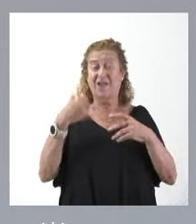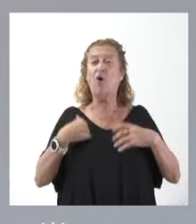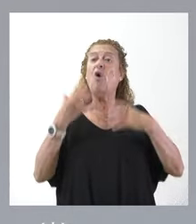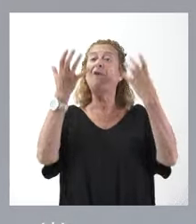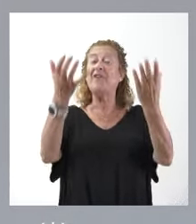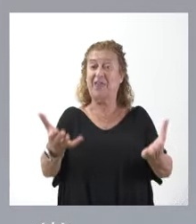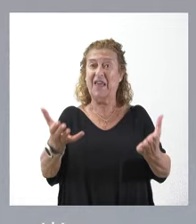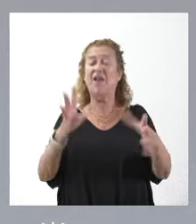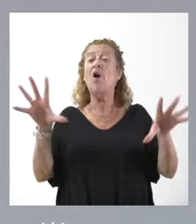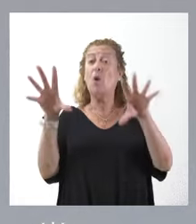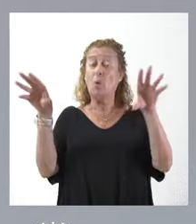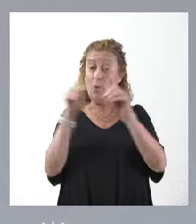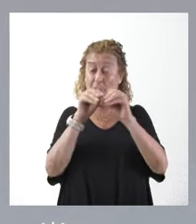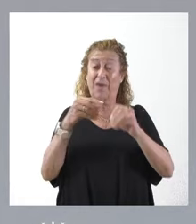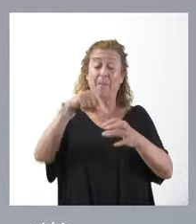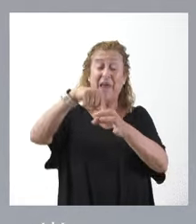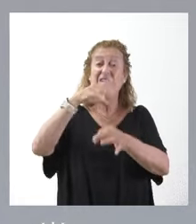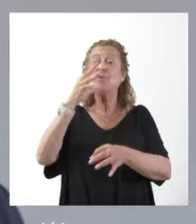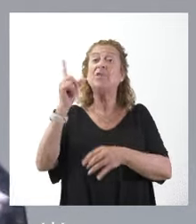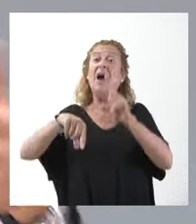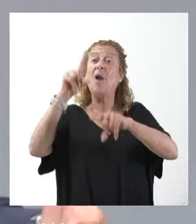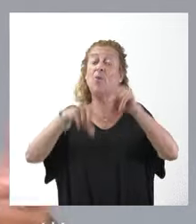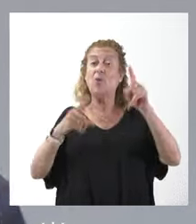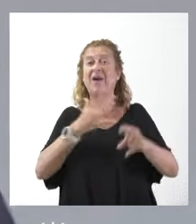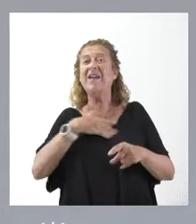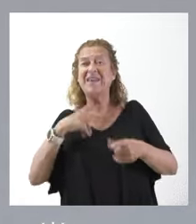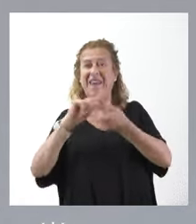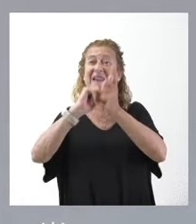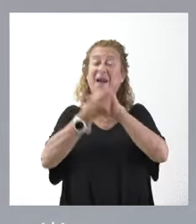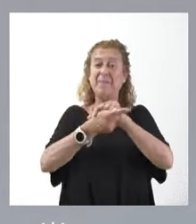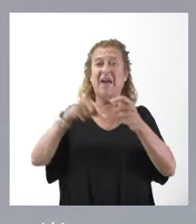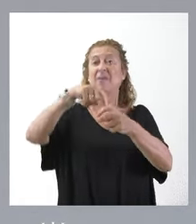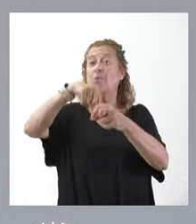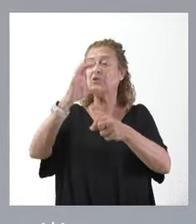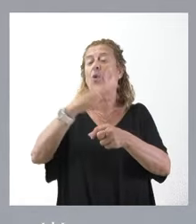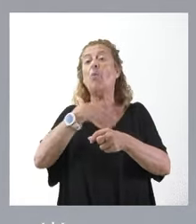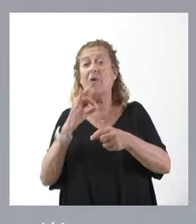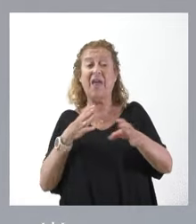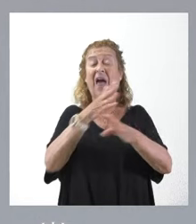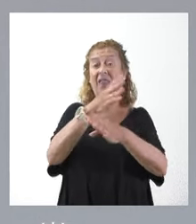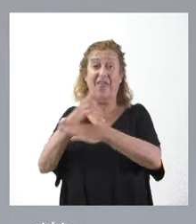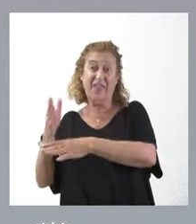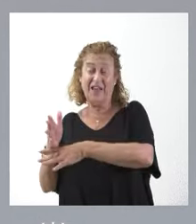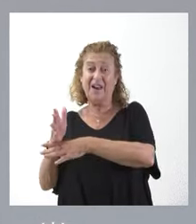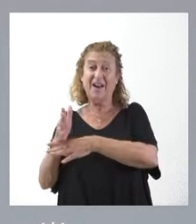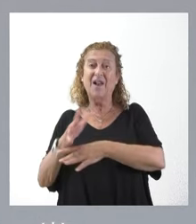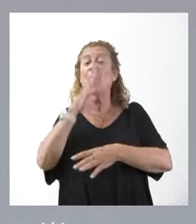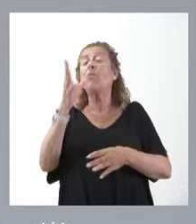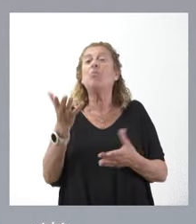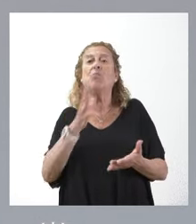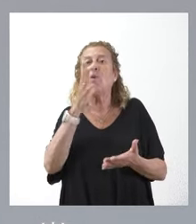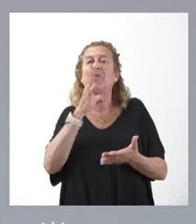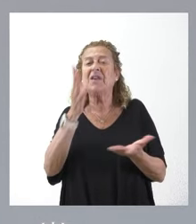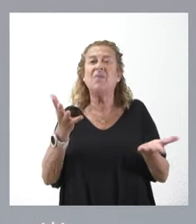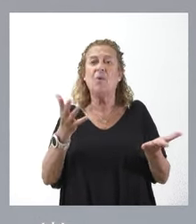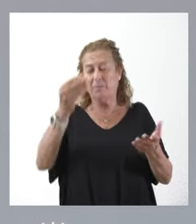ese conjunto de plazas por si alguno desea cambiar de puesto o poder acceder a uno que, por el motivo que